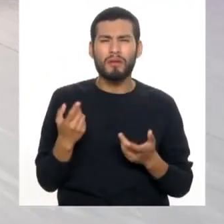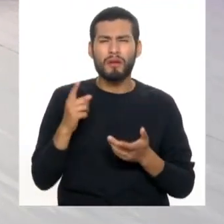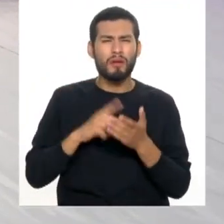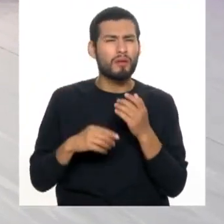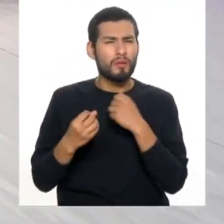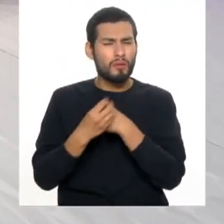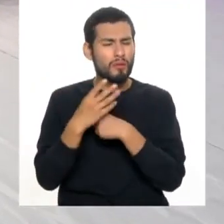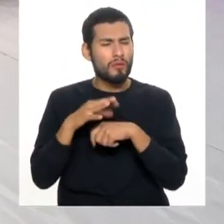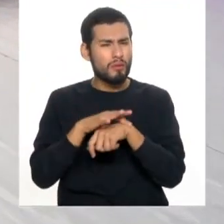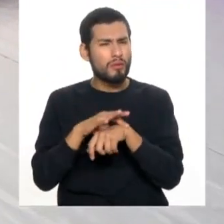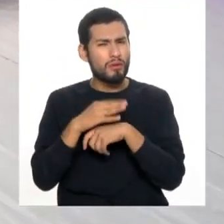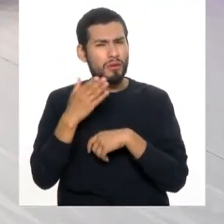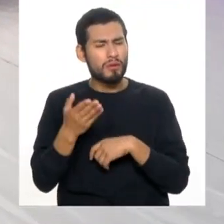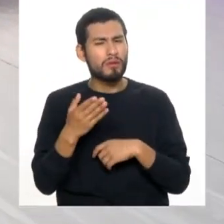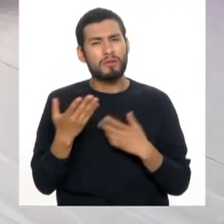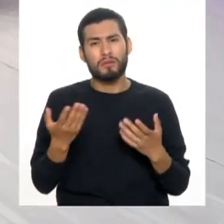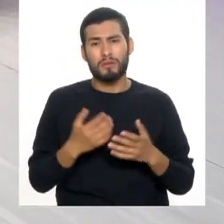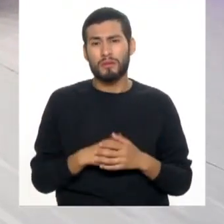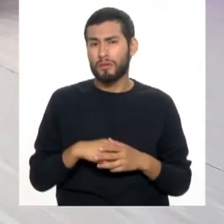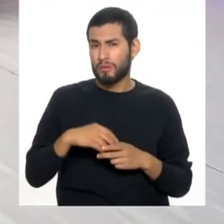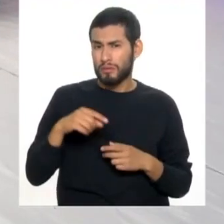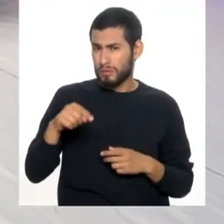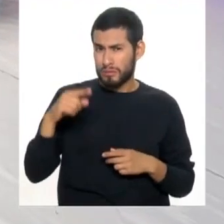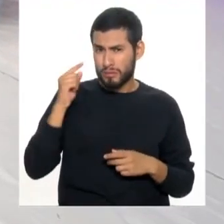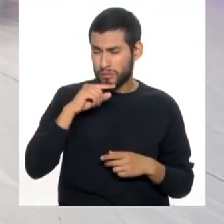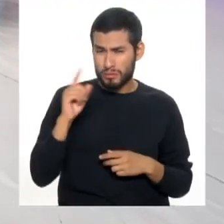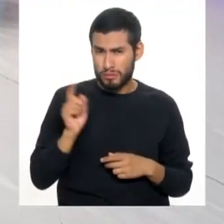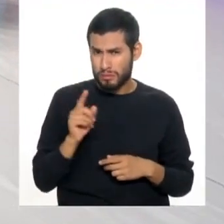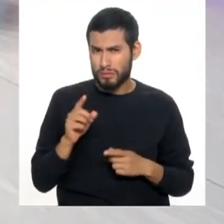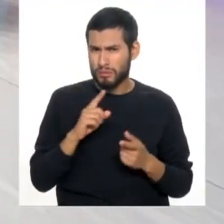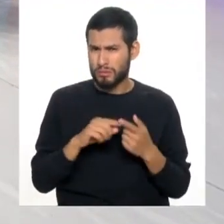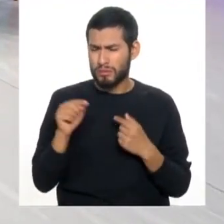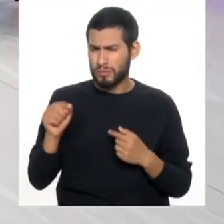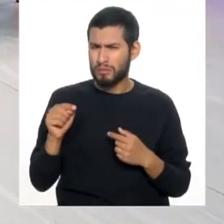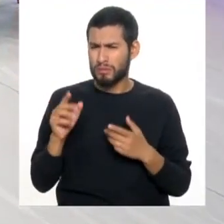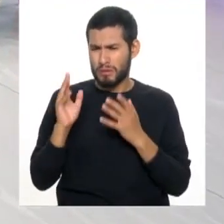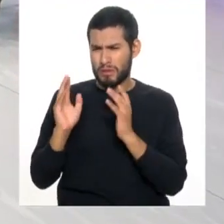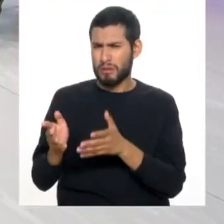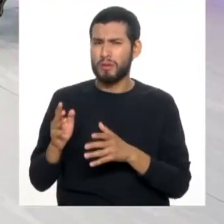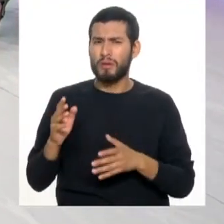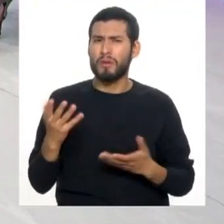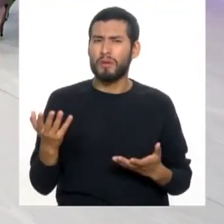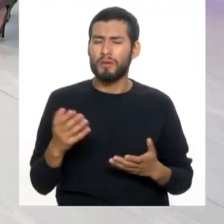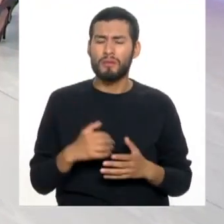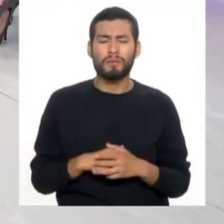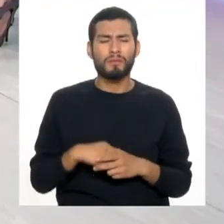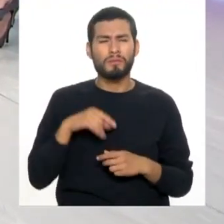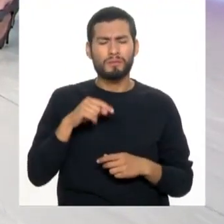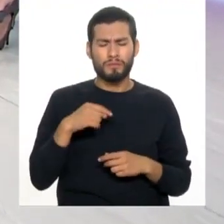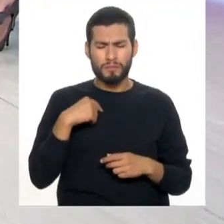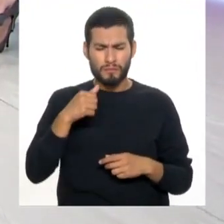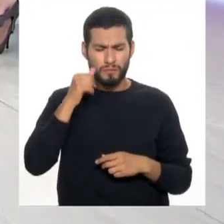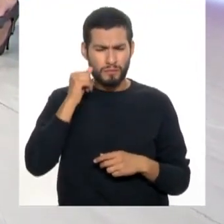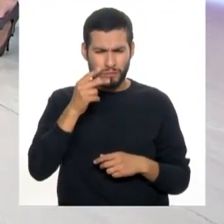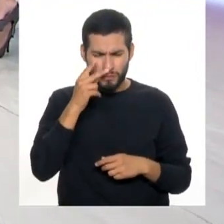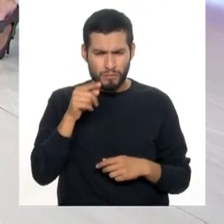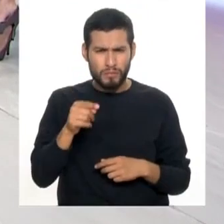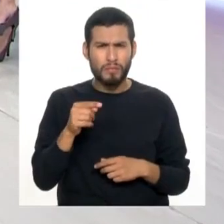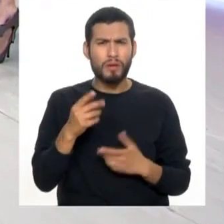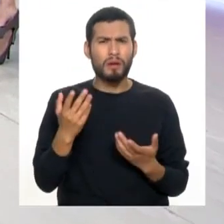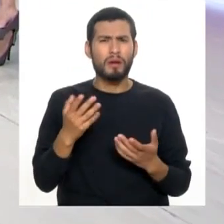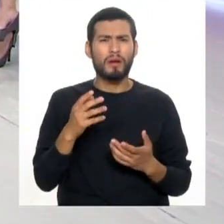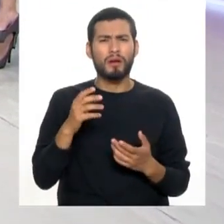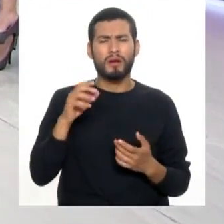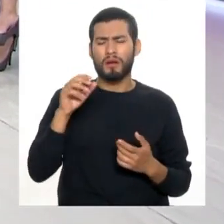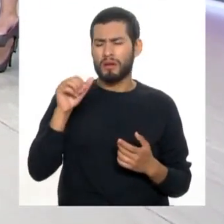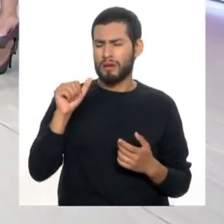recomendaría el doctor? Que no lo cepille, que lo deje así nada más. Y ayer le ha aparecido una cosita que dice que se llama